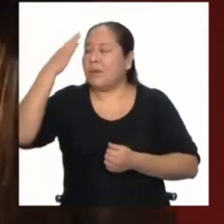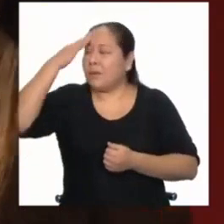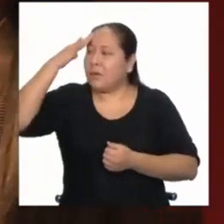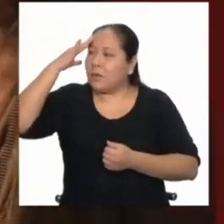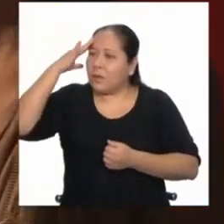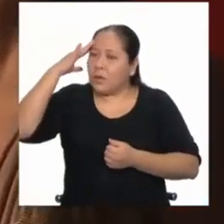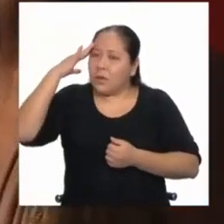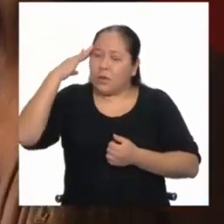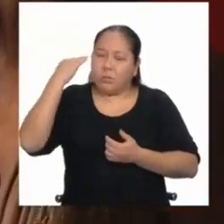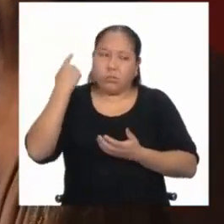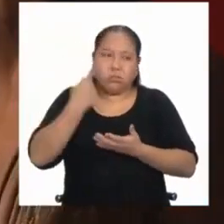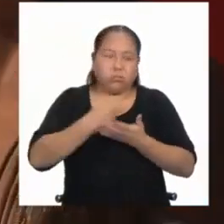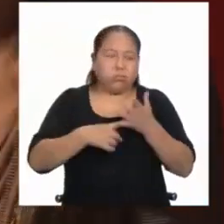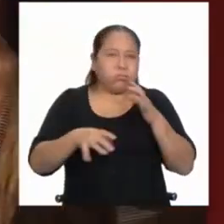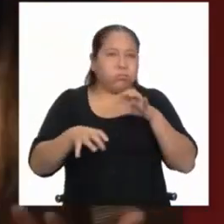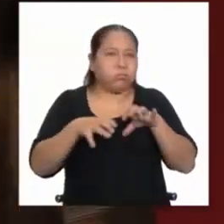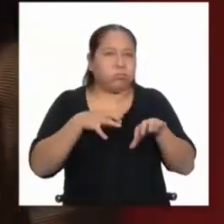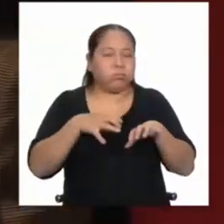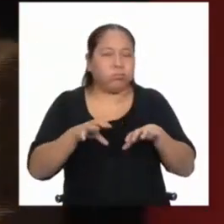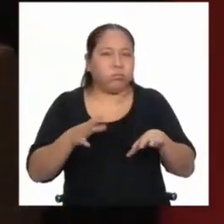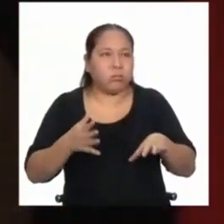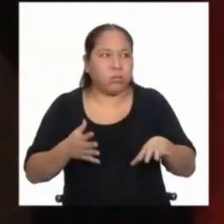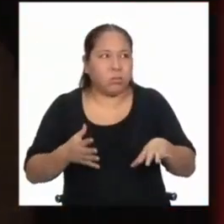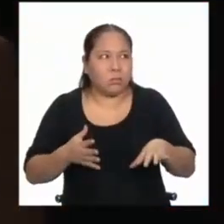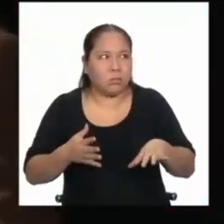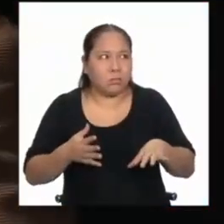nuevamente surge la oportunidad.